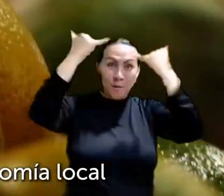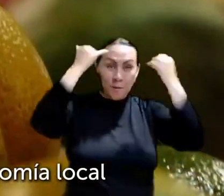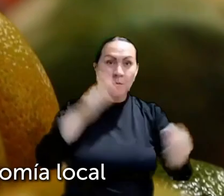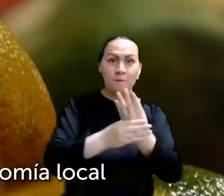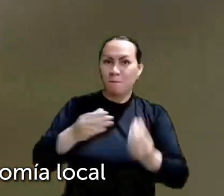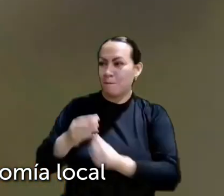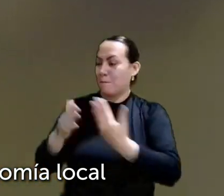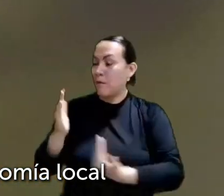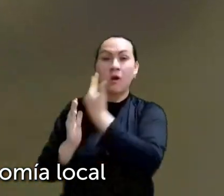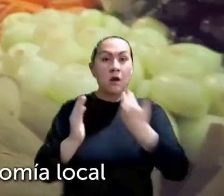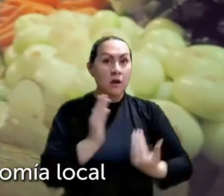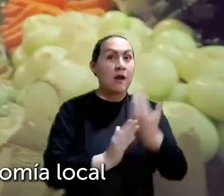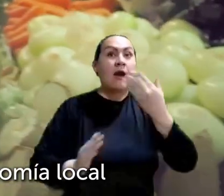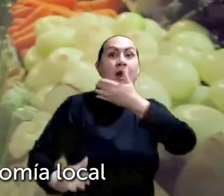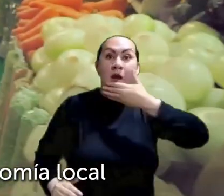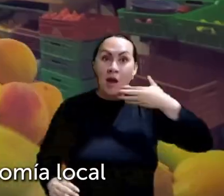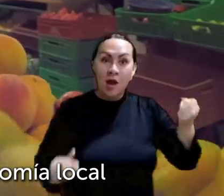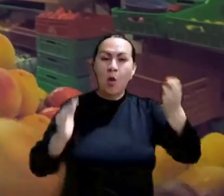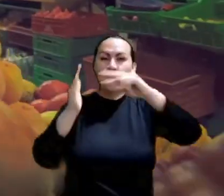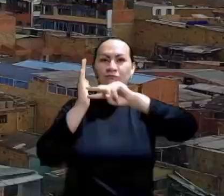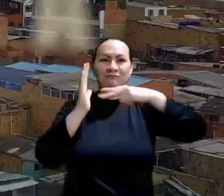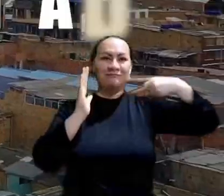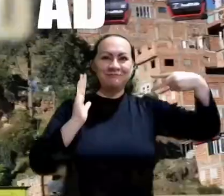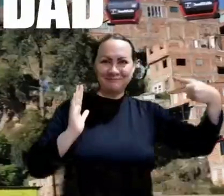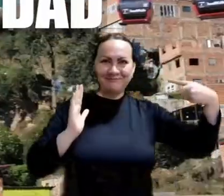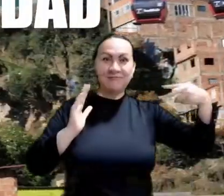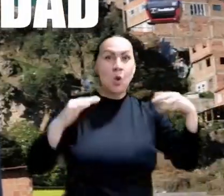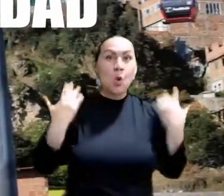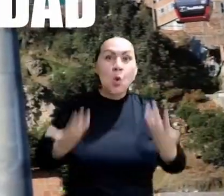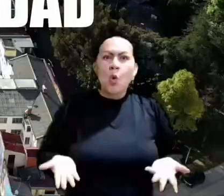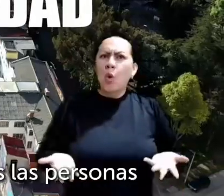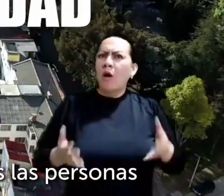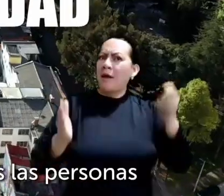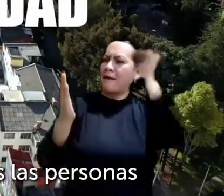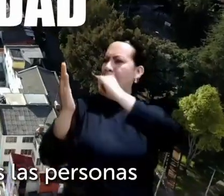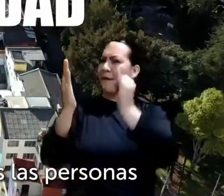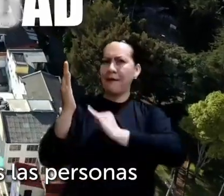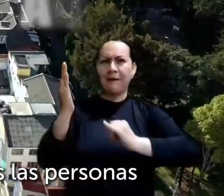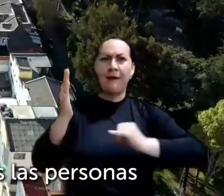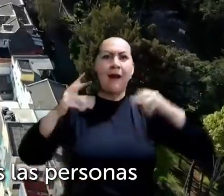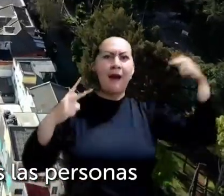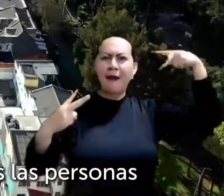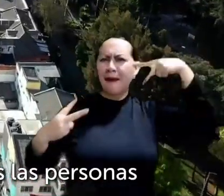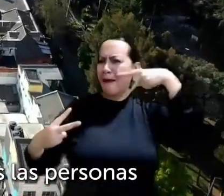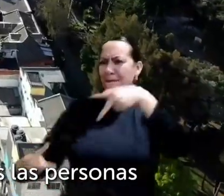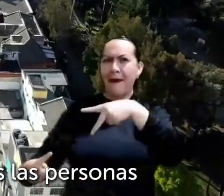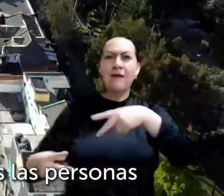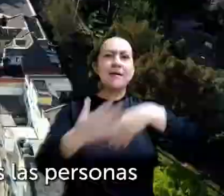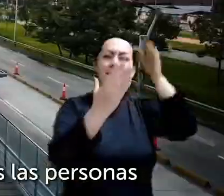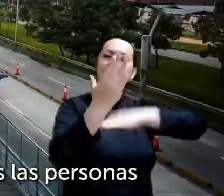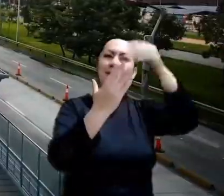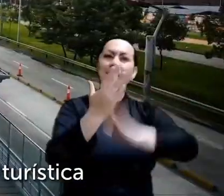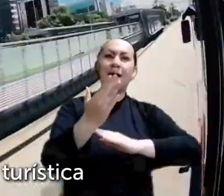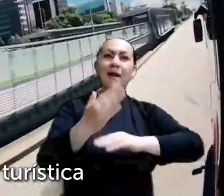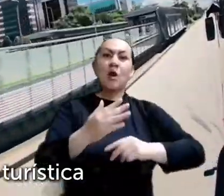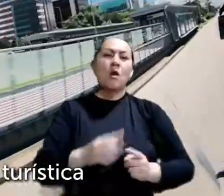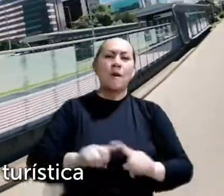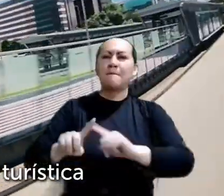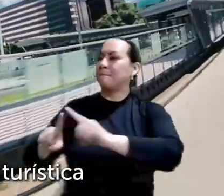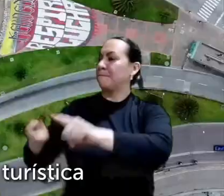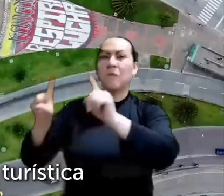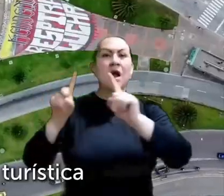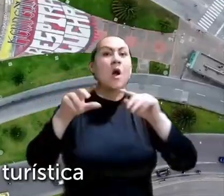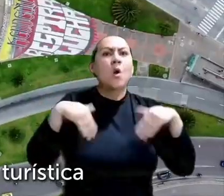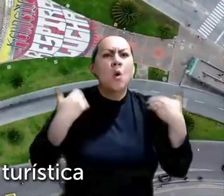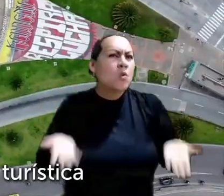y que el turismo dinamice la economía local. Es accesible, mejorando el entorno para que todas las personas puedan